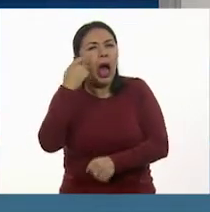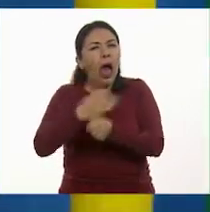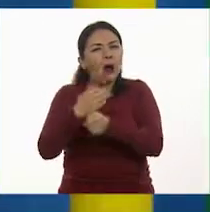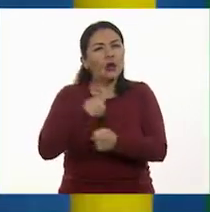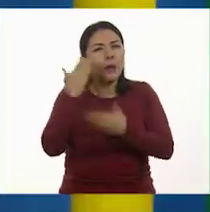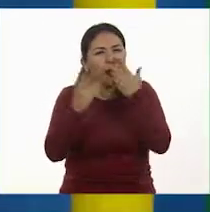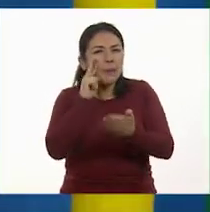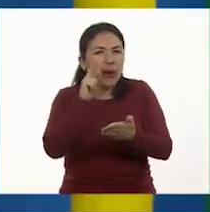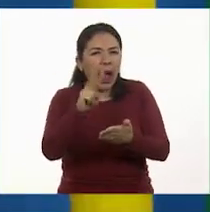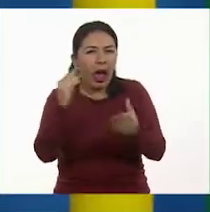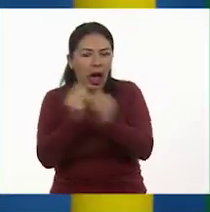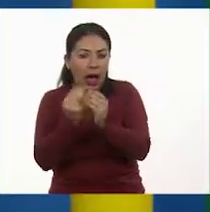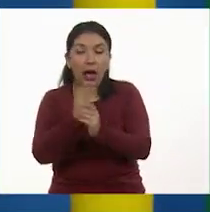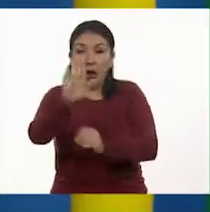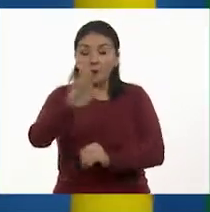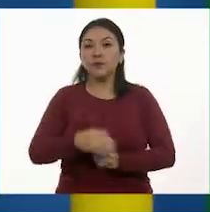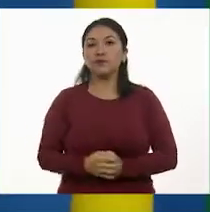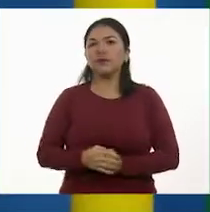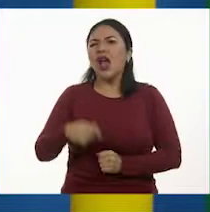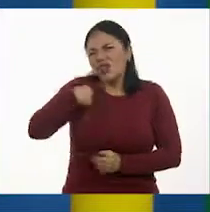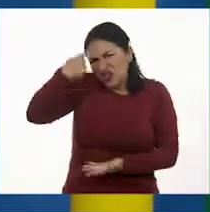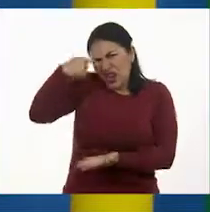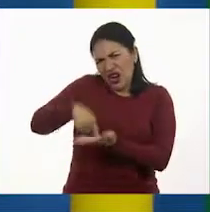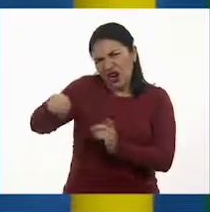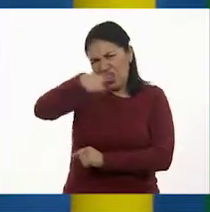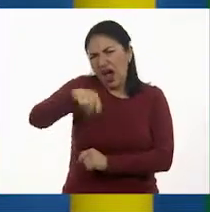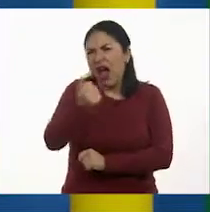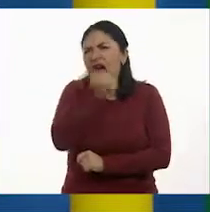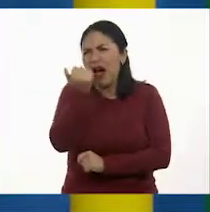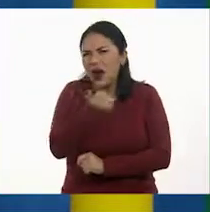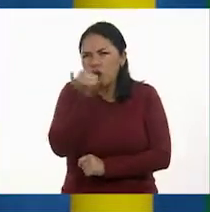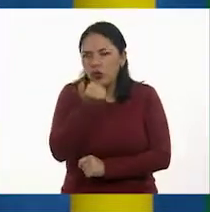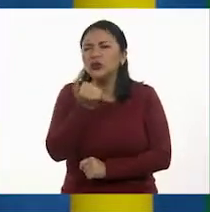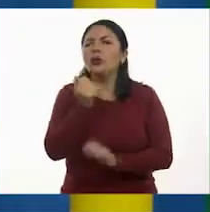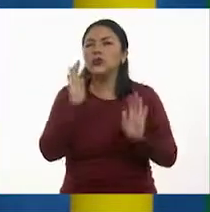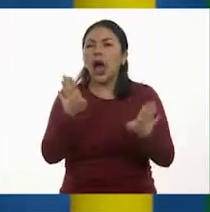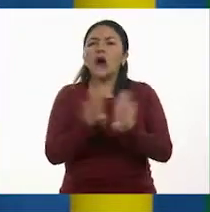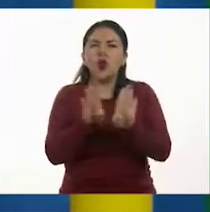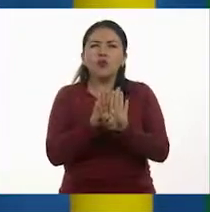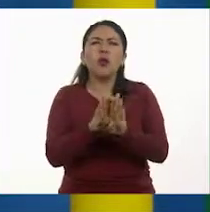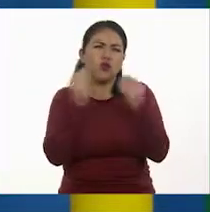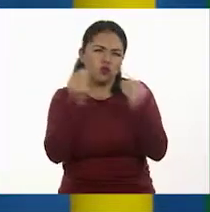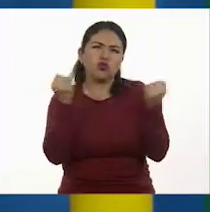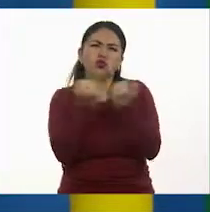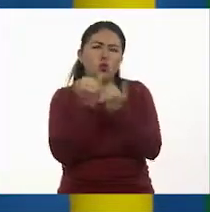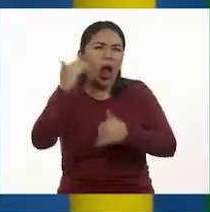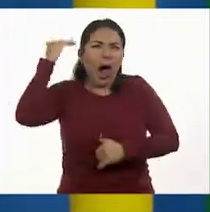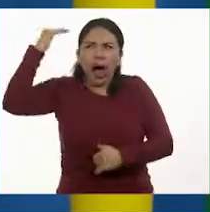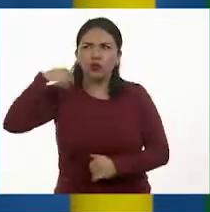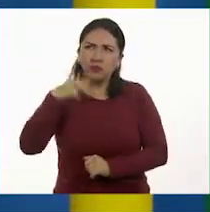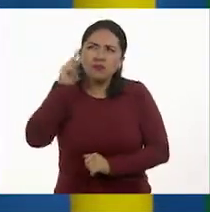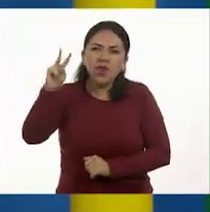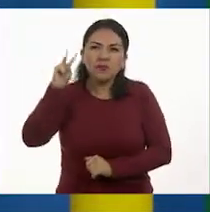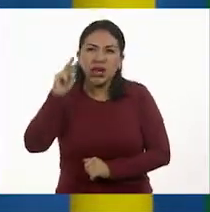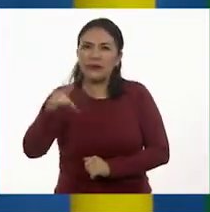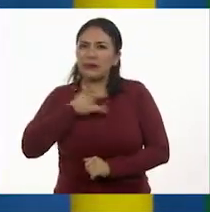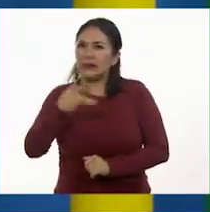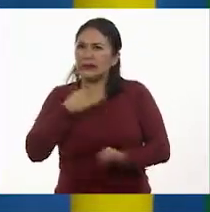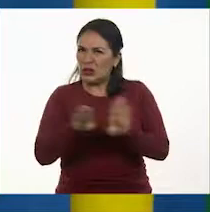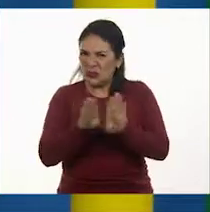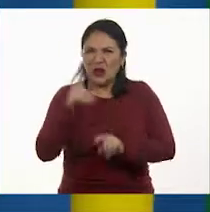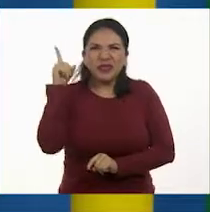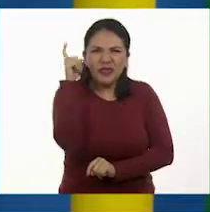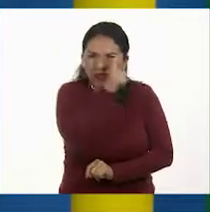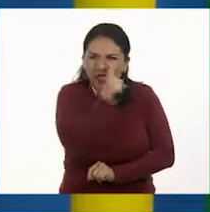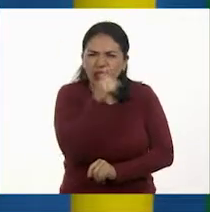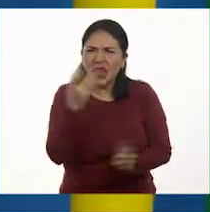Pero creo que a las alumnas y alumnos de sexto grado, así como a muchas personas adultas que conozco, les cuesta trabajo